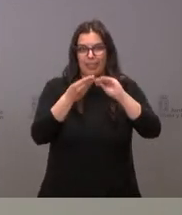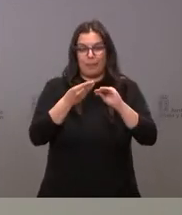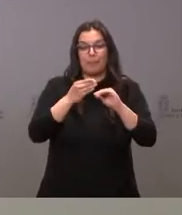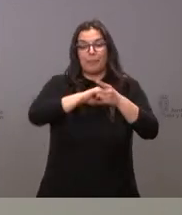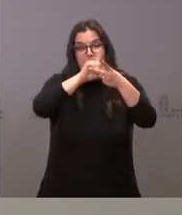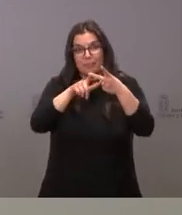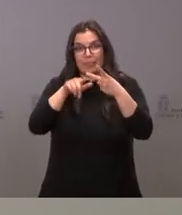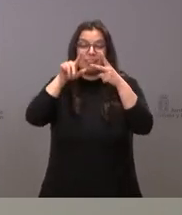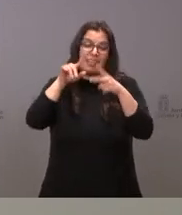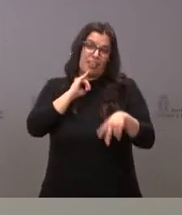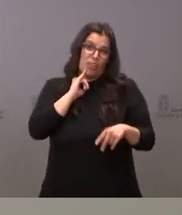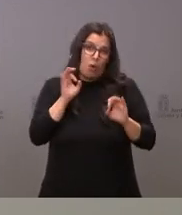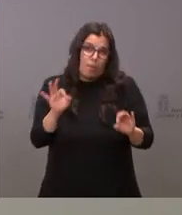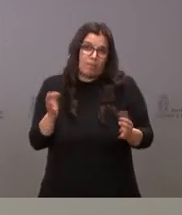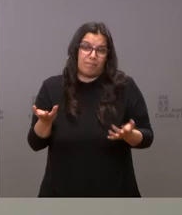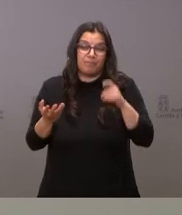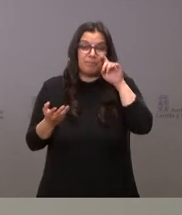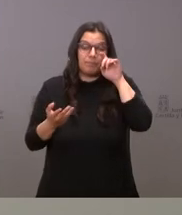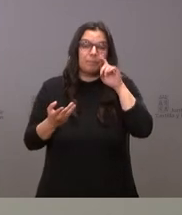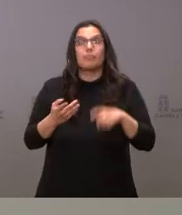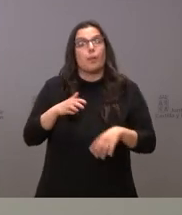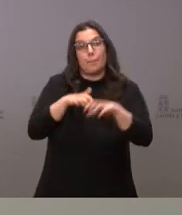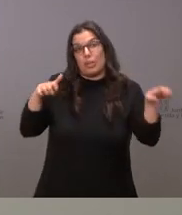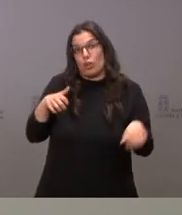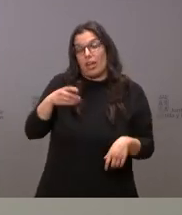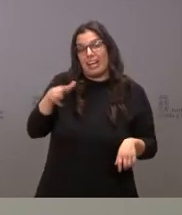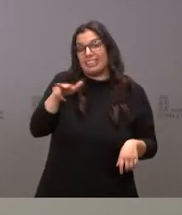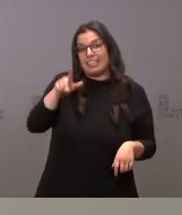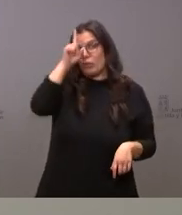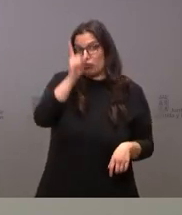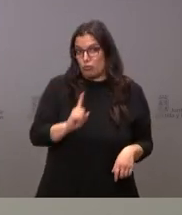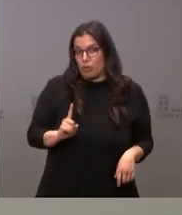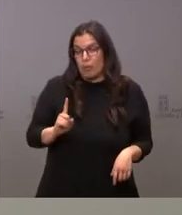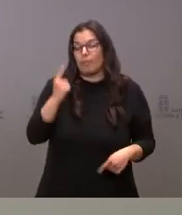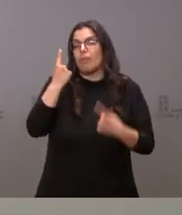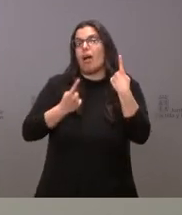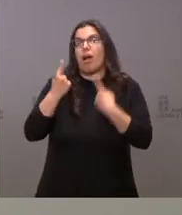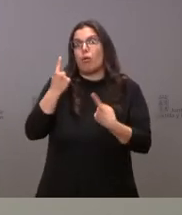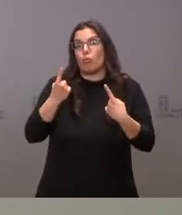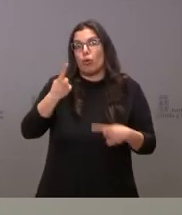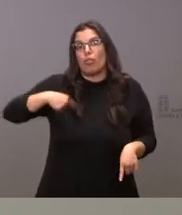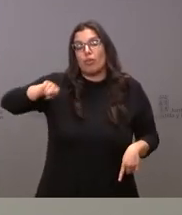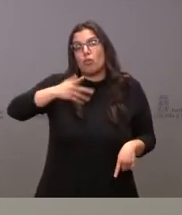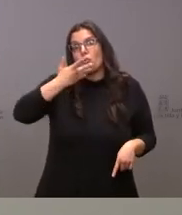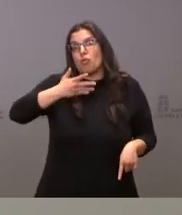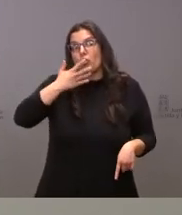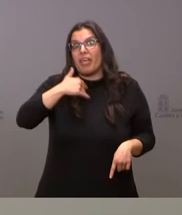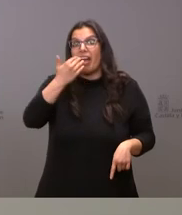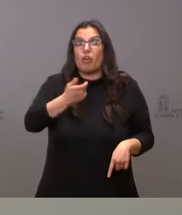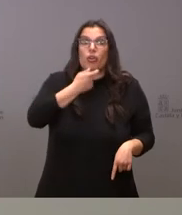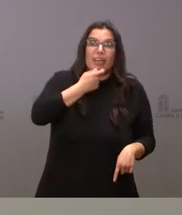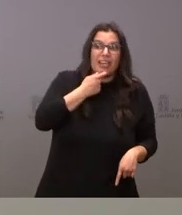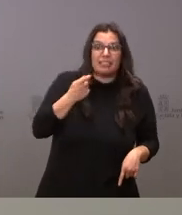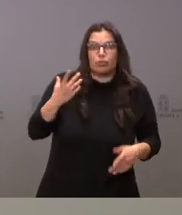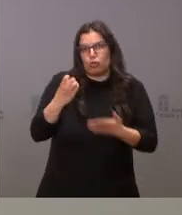con el idioma muchos de ellos la gran mayoría no sabe español algunos de ellos tienen un cierto conocimiento en inglés no todos